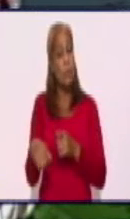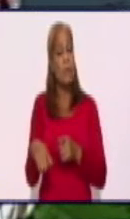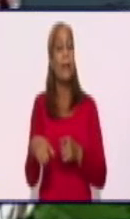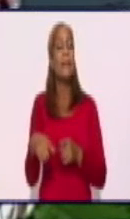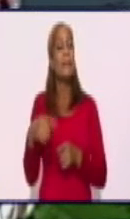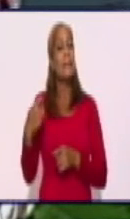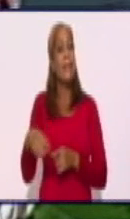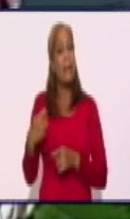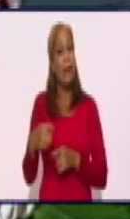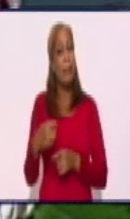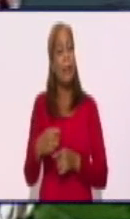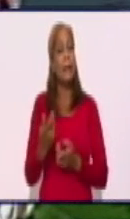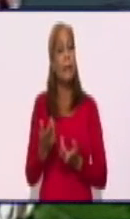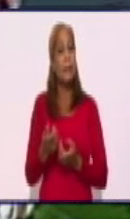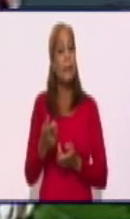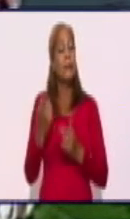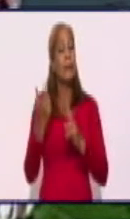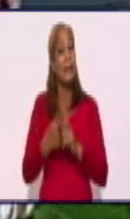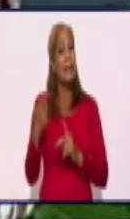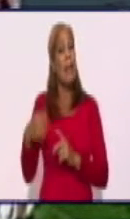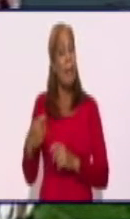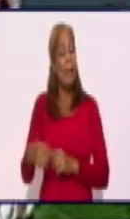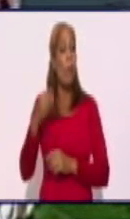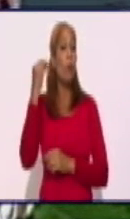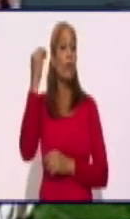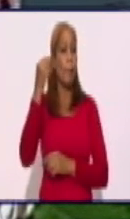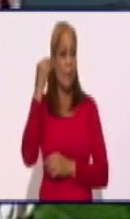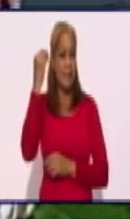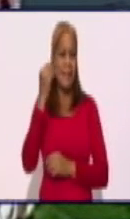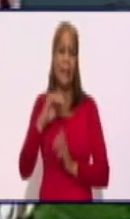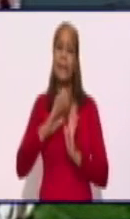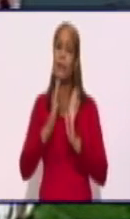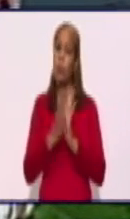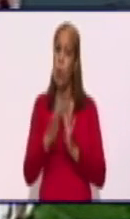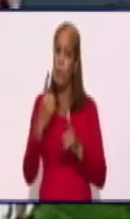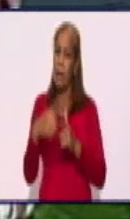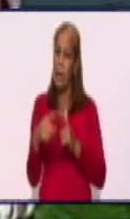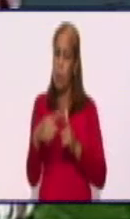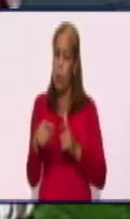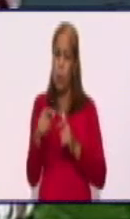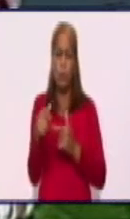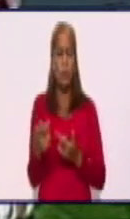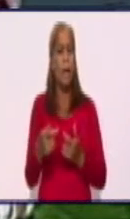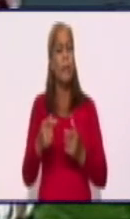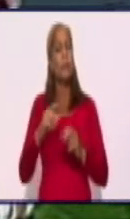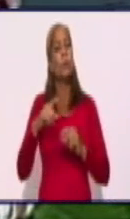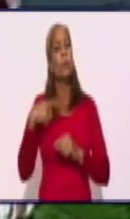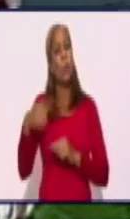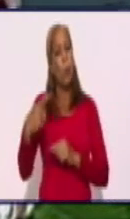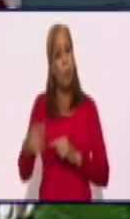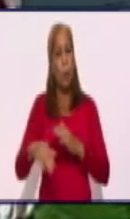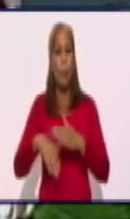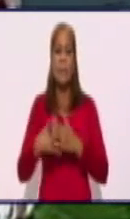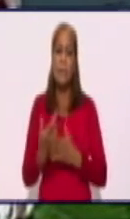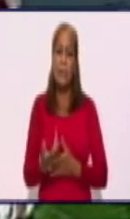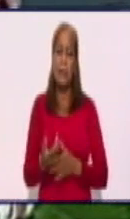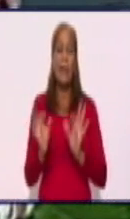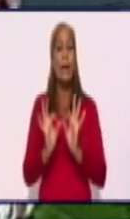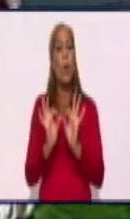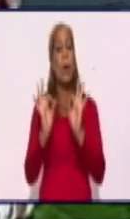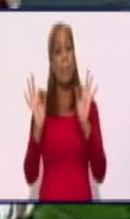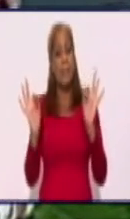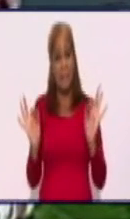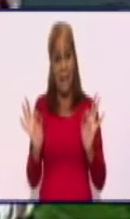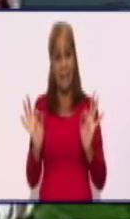en ponernos a pensar en todo lo que han explicado aquí, en innumerables oportunidades, los especialistas en salud, la propia